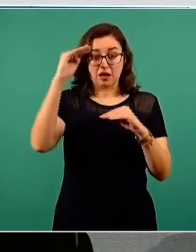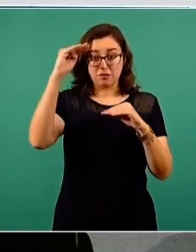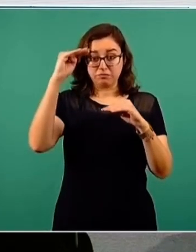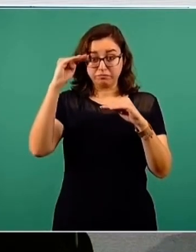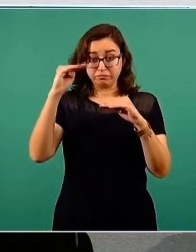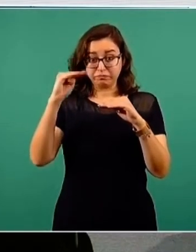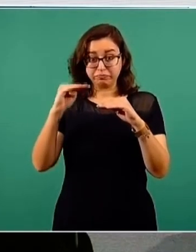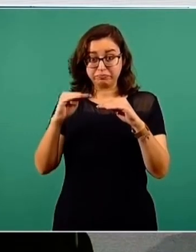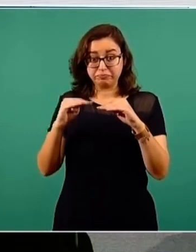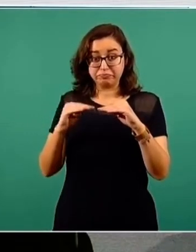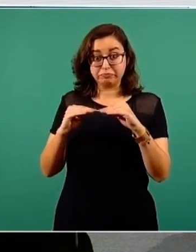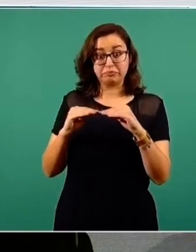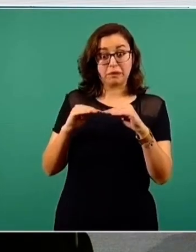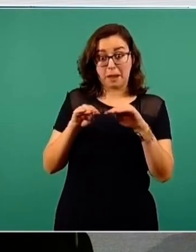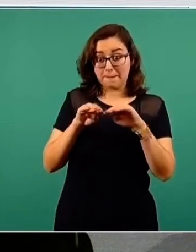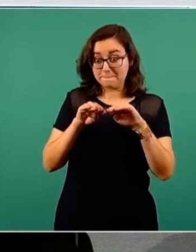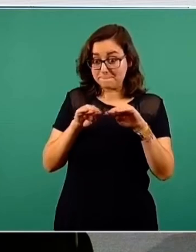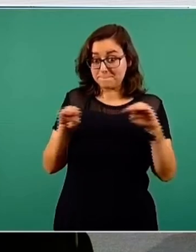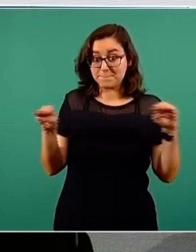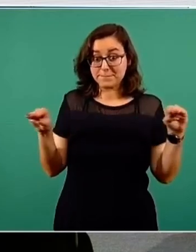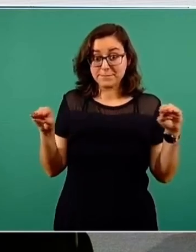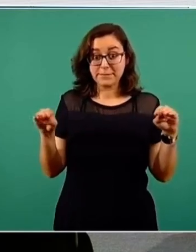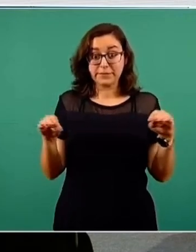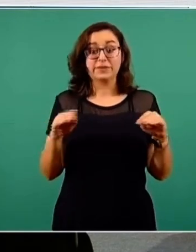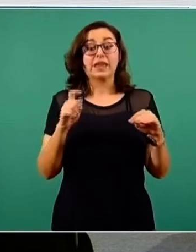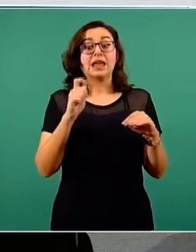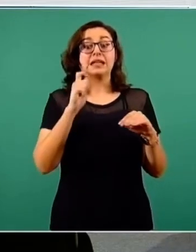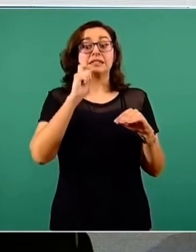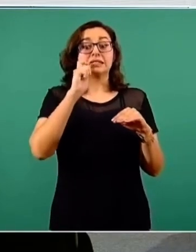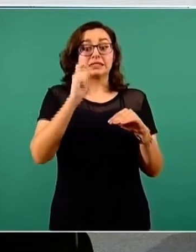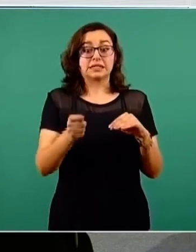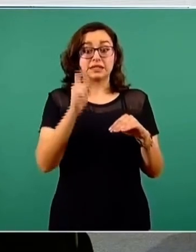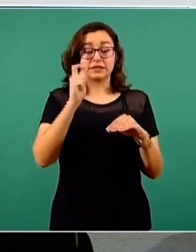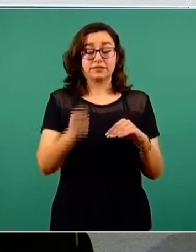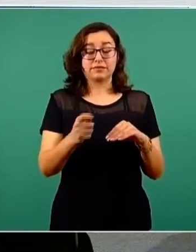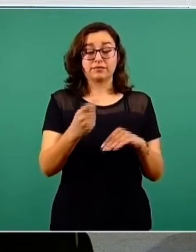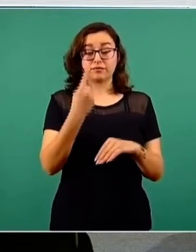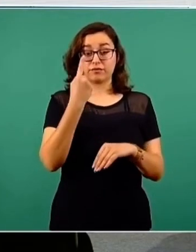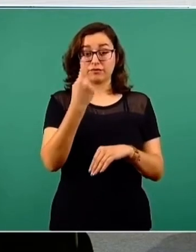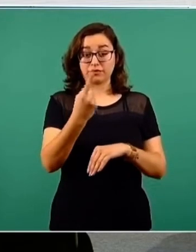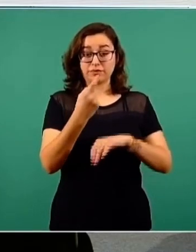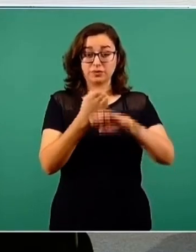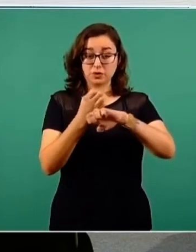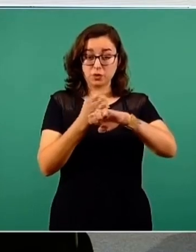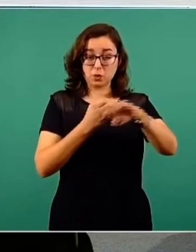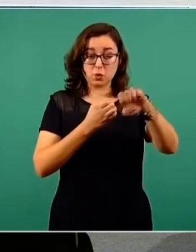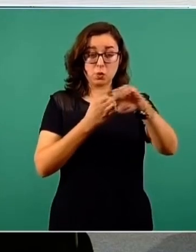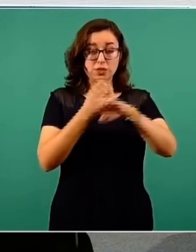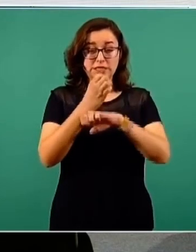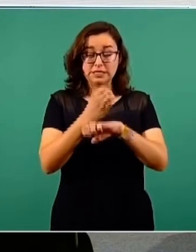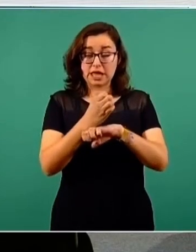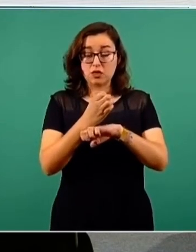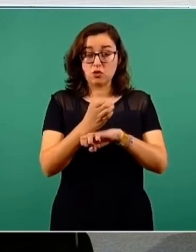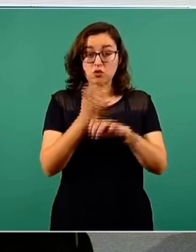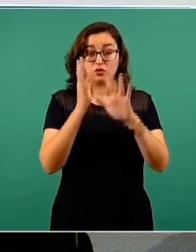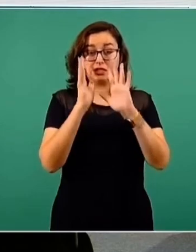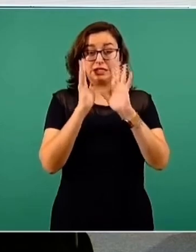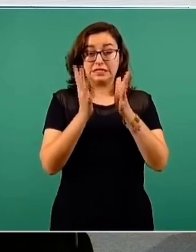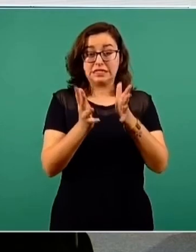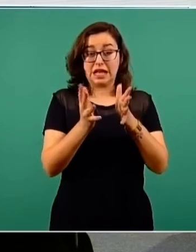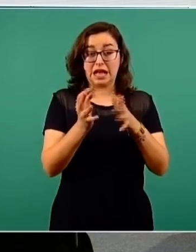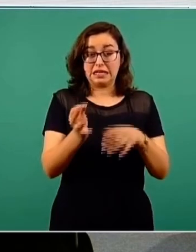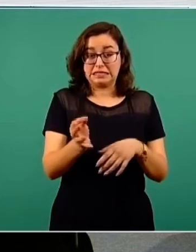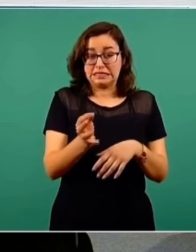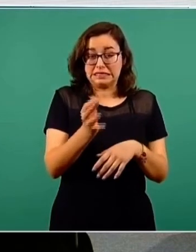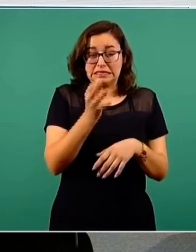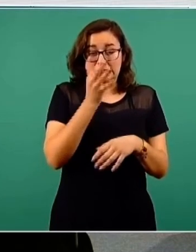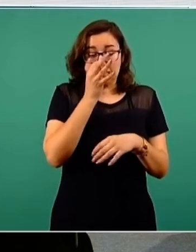original, y lo que quiere decir es que si una entidad está muy cerca de su tope más bajo, pues imposible que siga